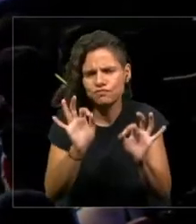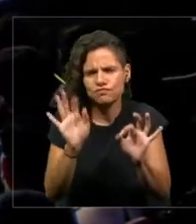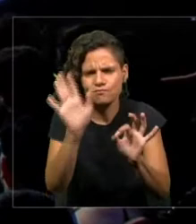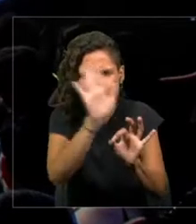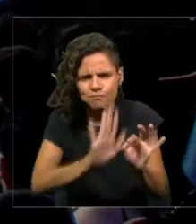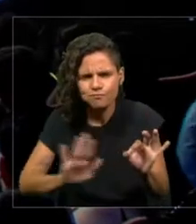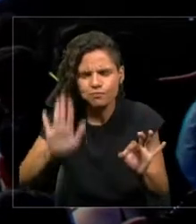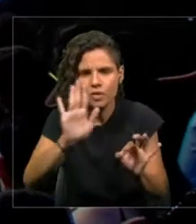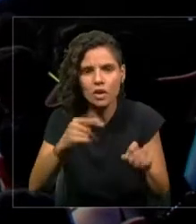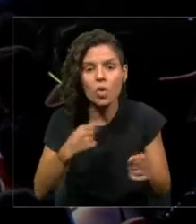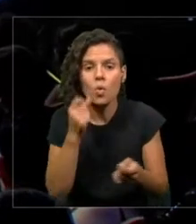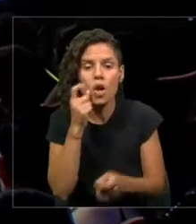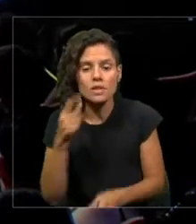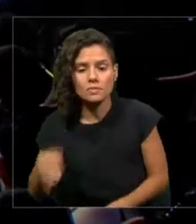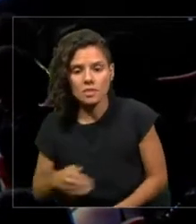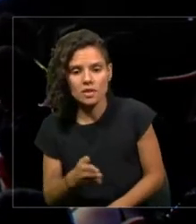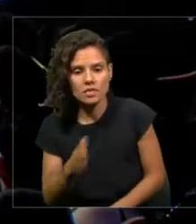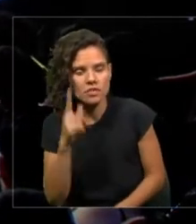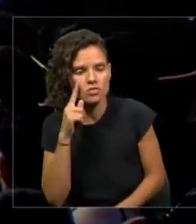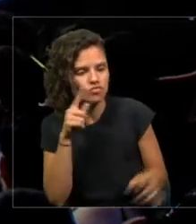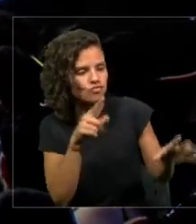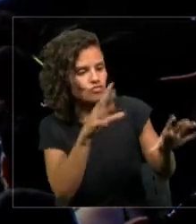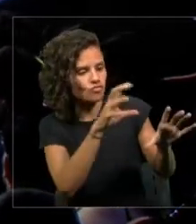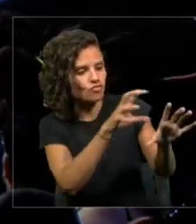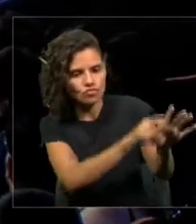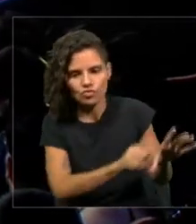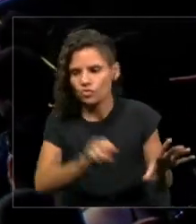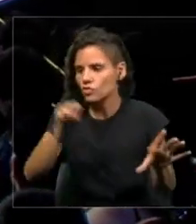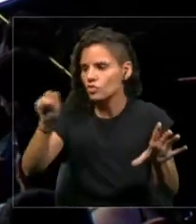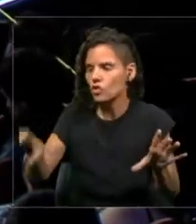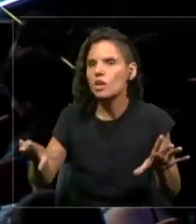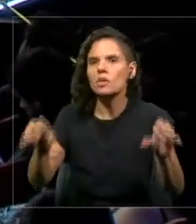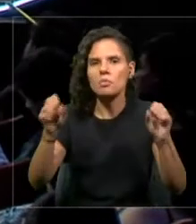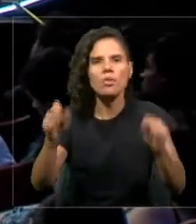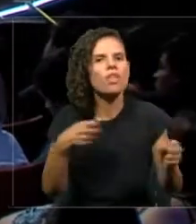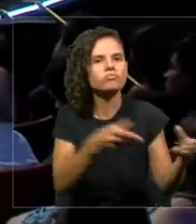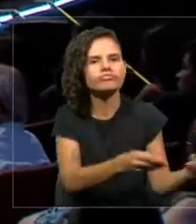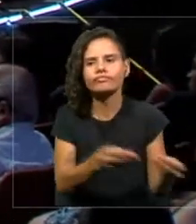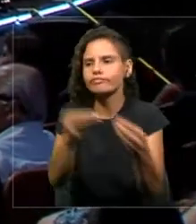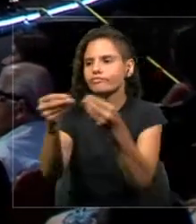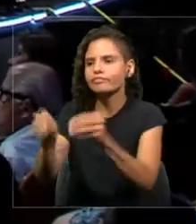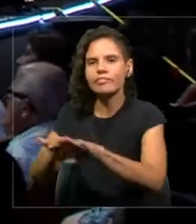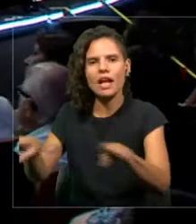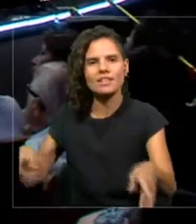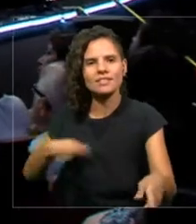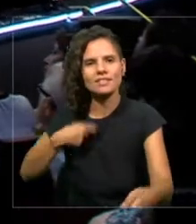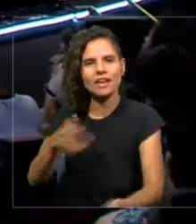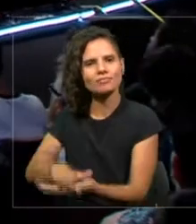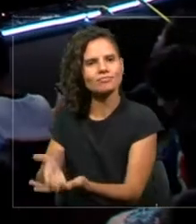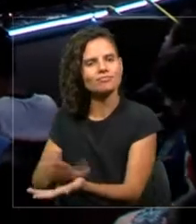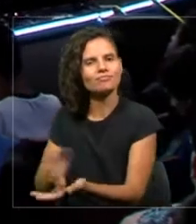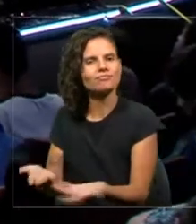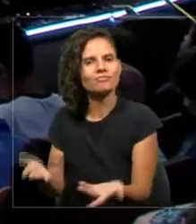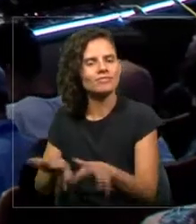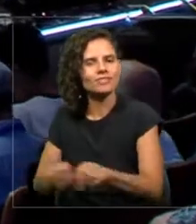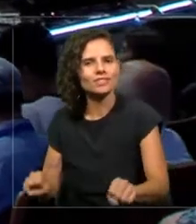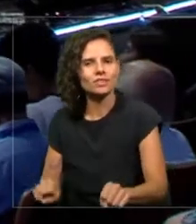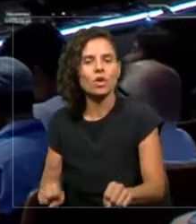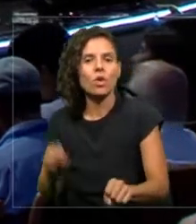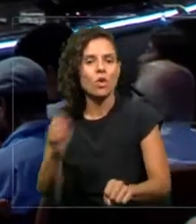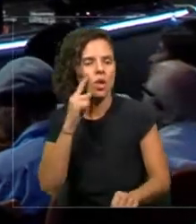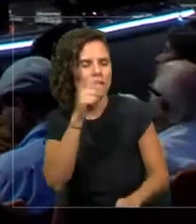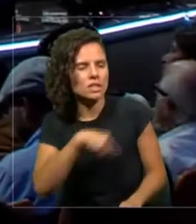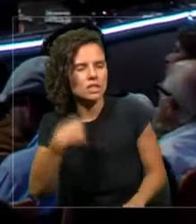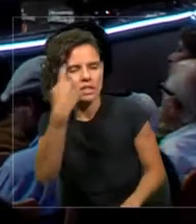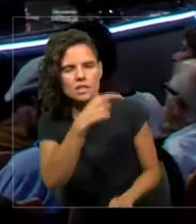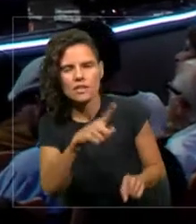en la industria y poder ser llevados a la mesa de un comensal y cuáles peces están enfermos y no debieran llegar a un consumo humano. De